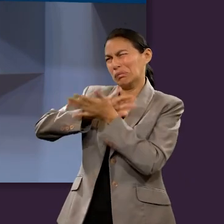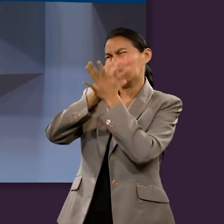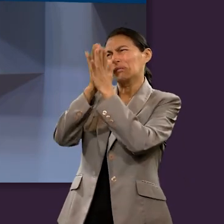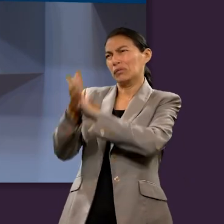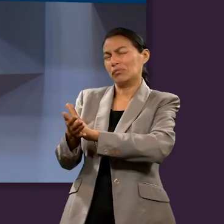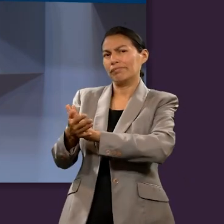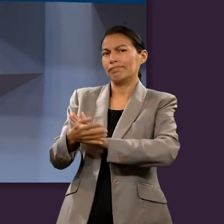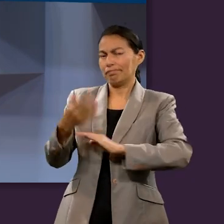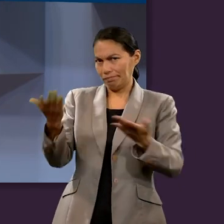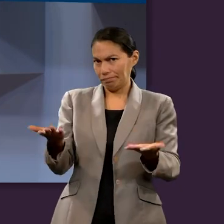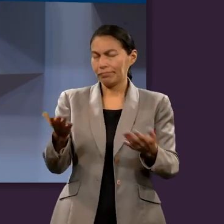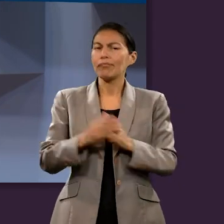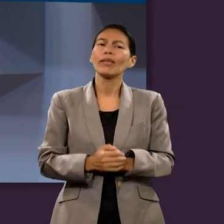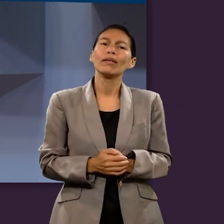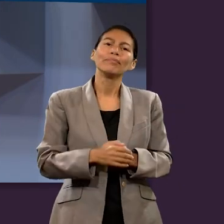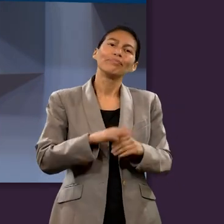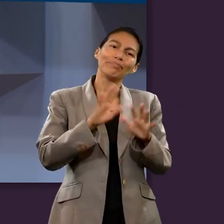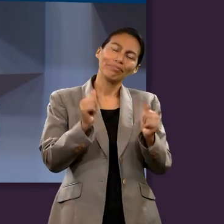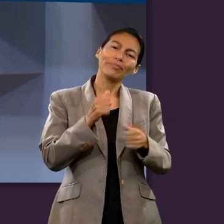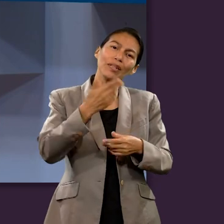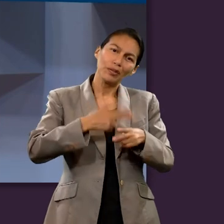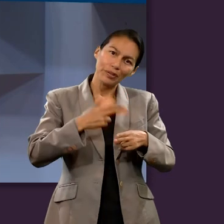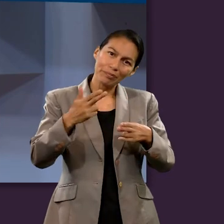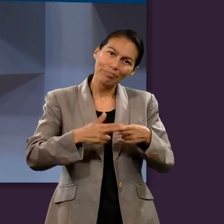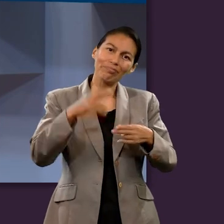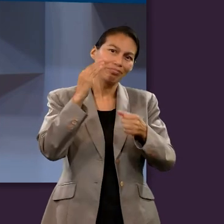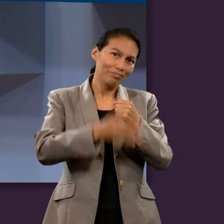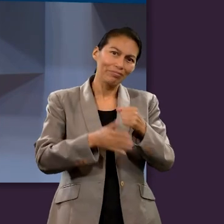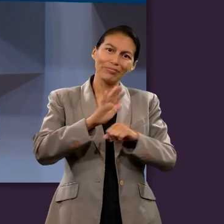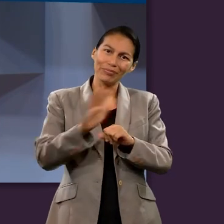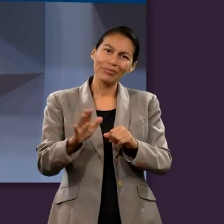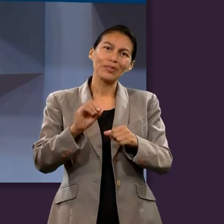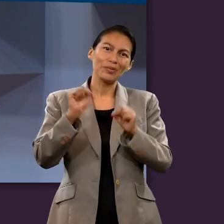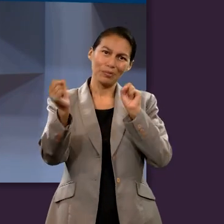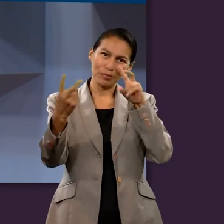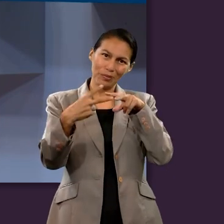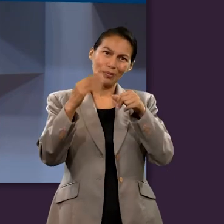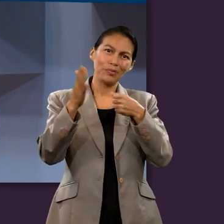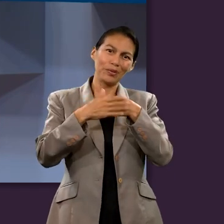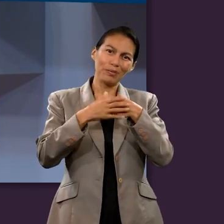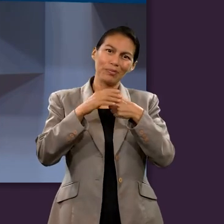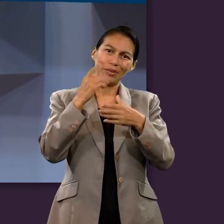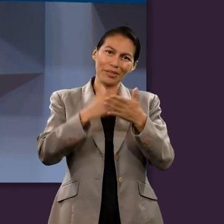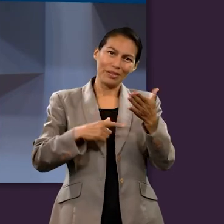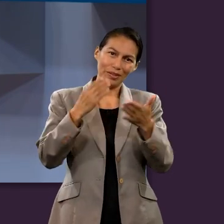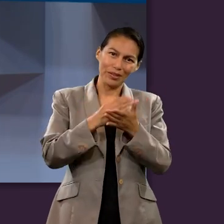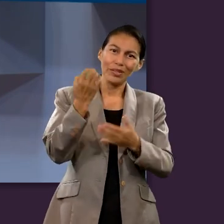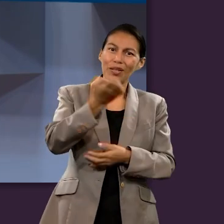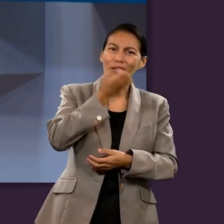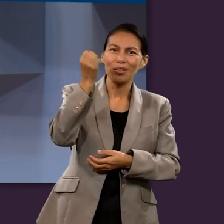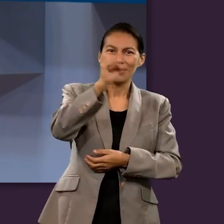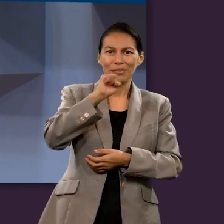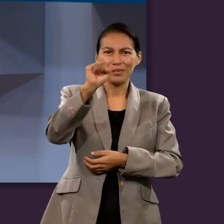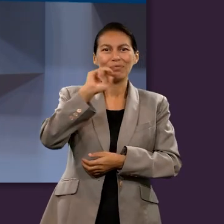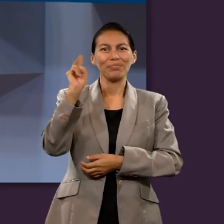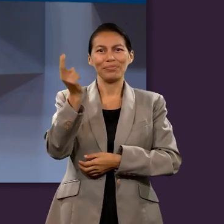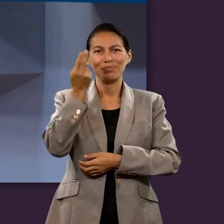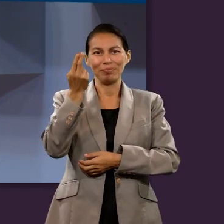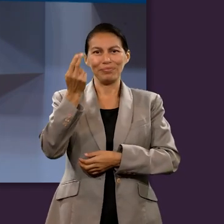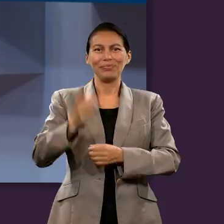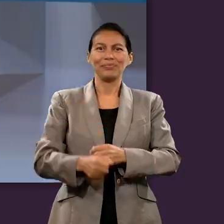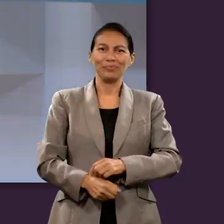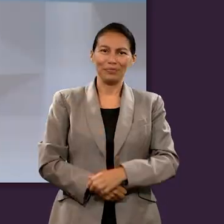situación a Dios en oración gracias por acompañarnos en esta lección y nos vemos en la próxima entrega de Escuela Sabática